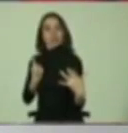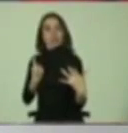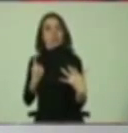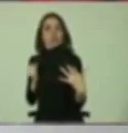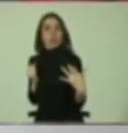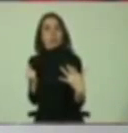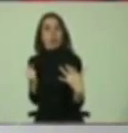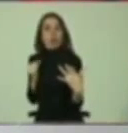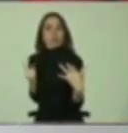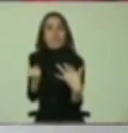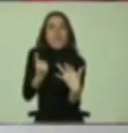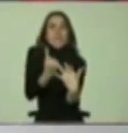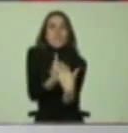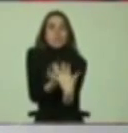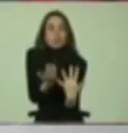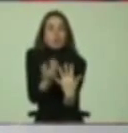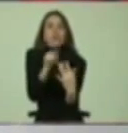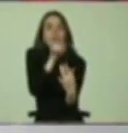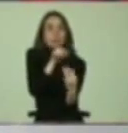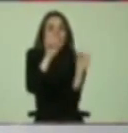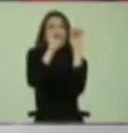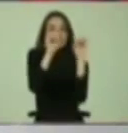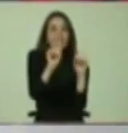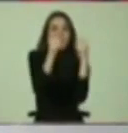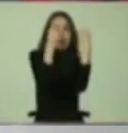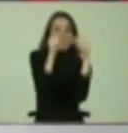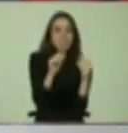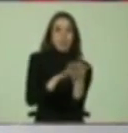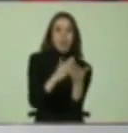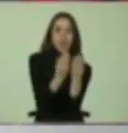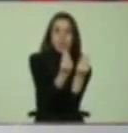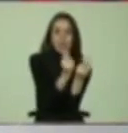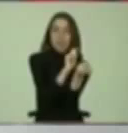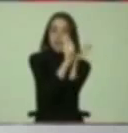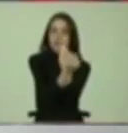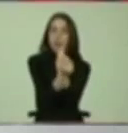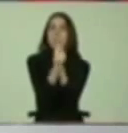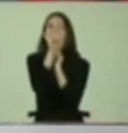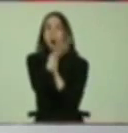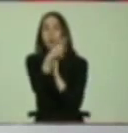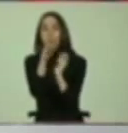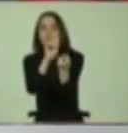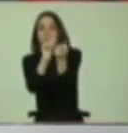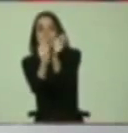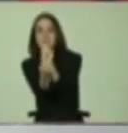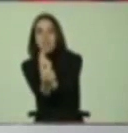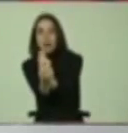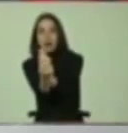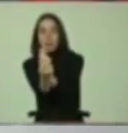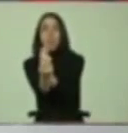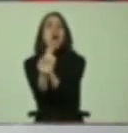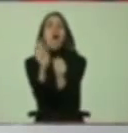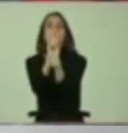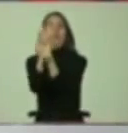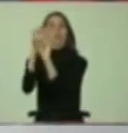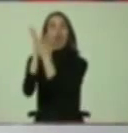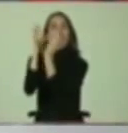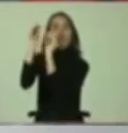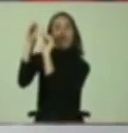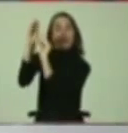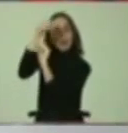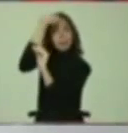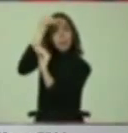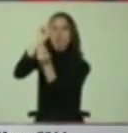incluir. Entonces, cambiemos los sistemas de evaluación de calidad, cambiemos el currículum, cambiemos la formación de los docentes.